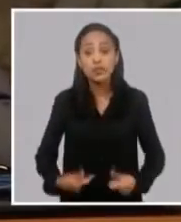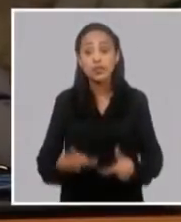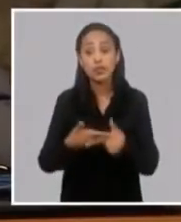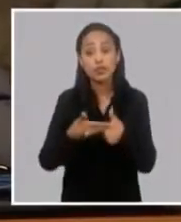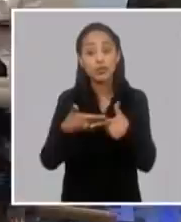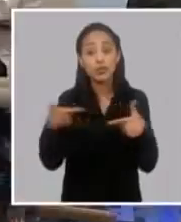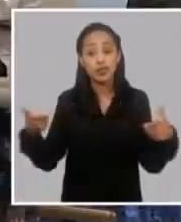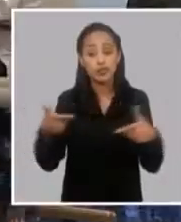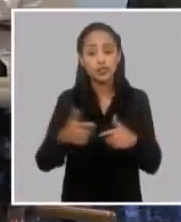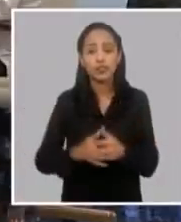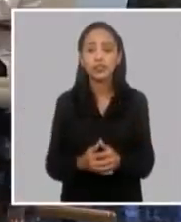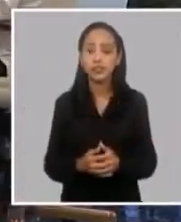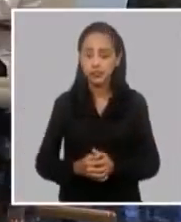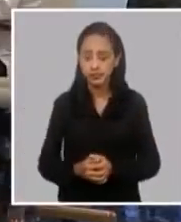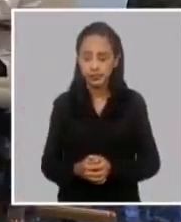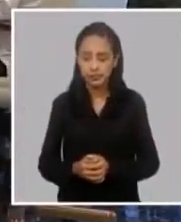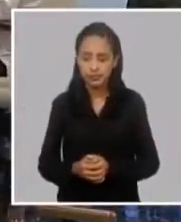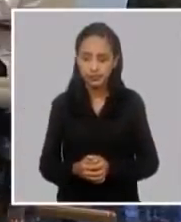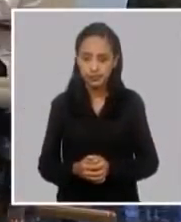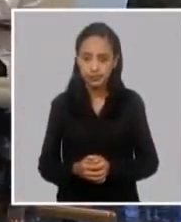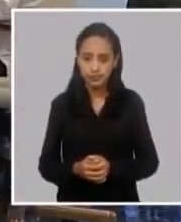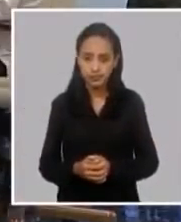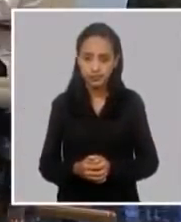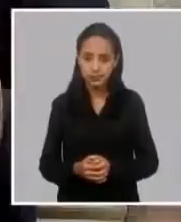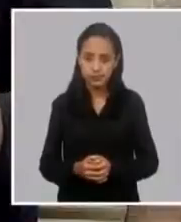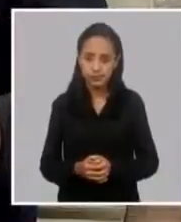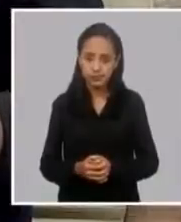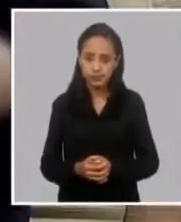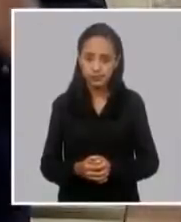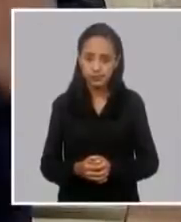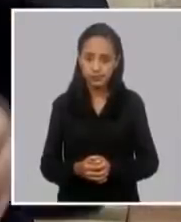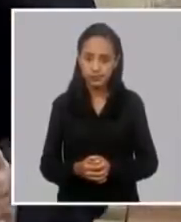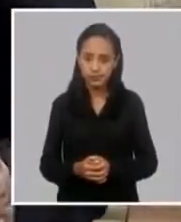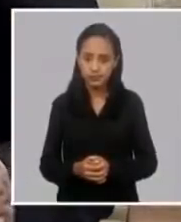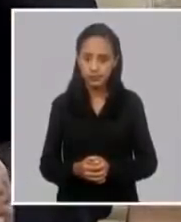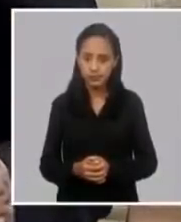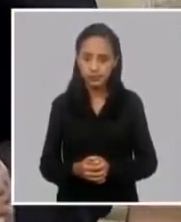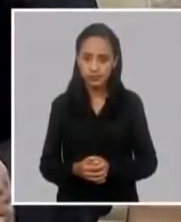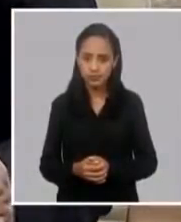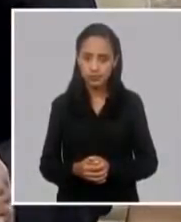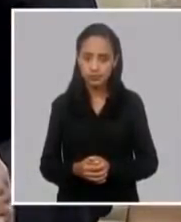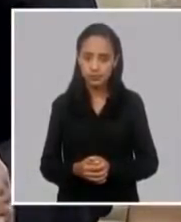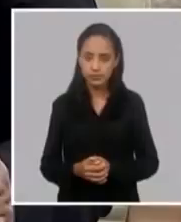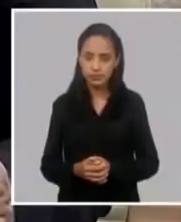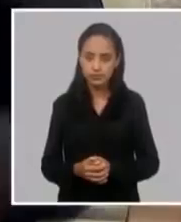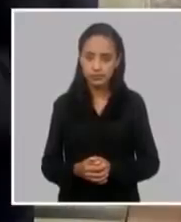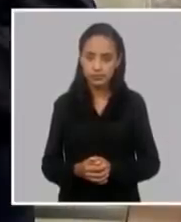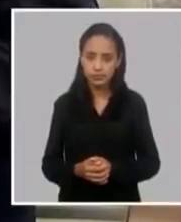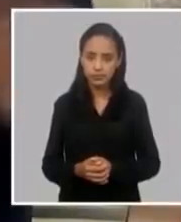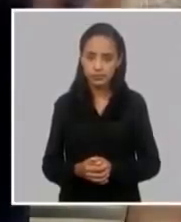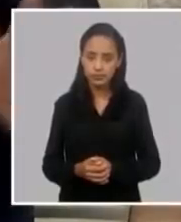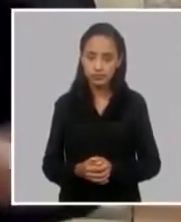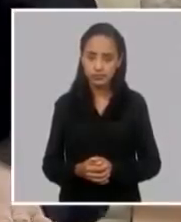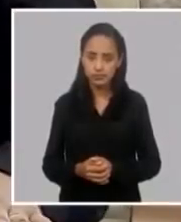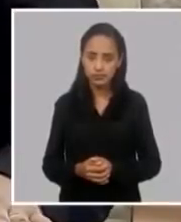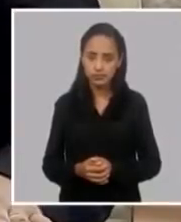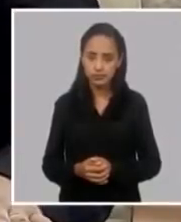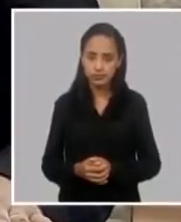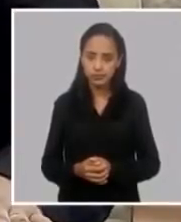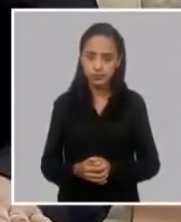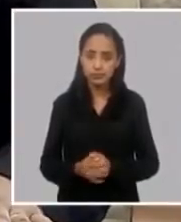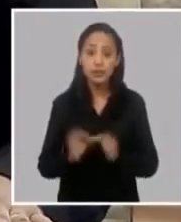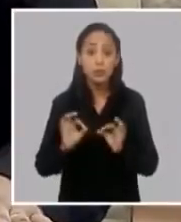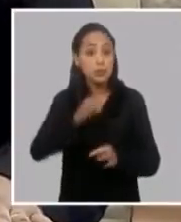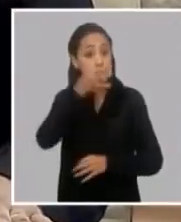...de los auditivos. Sí, sí, esto es un conjunto de... Y dentro de esta batalla, que se mantiene, se